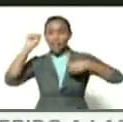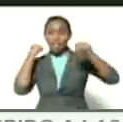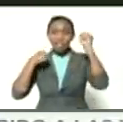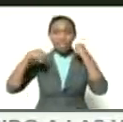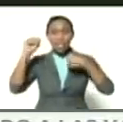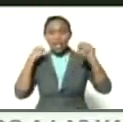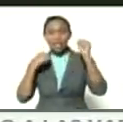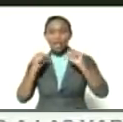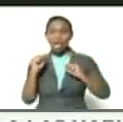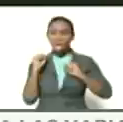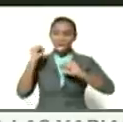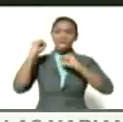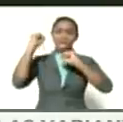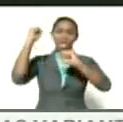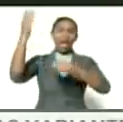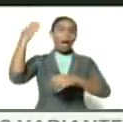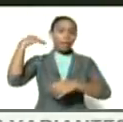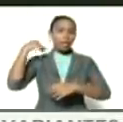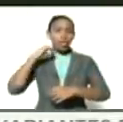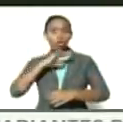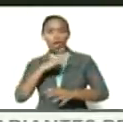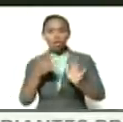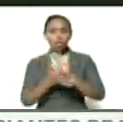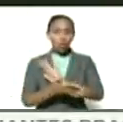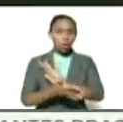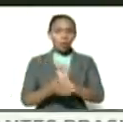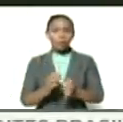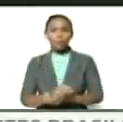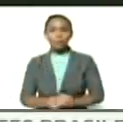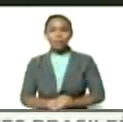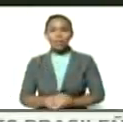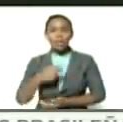rebeliones los cimarrones